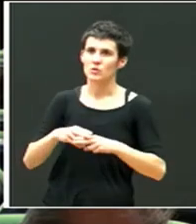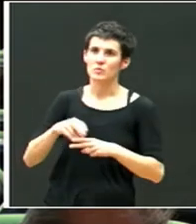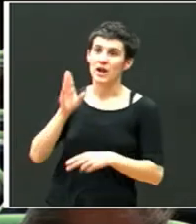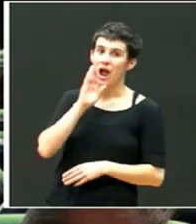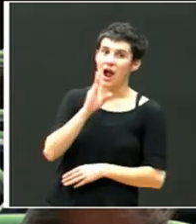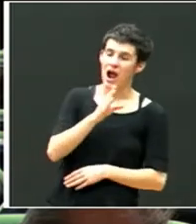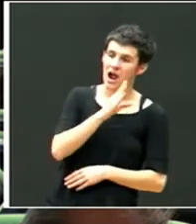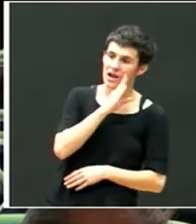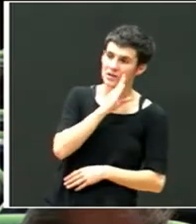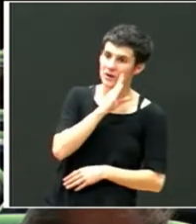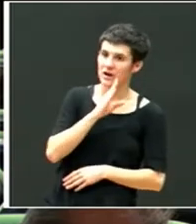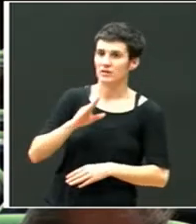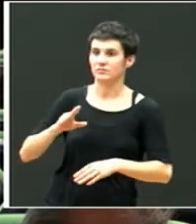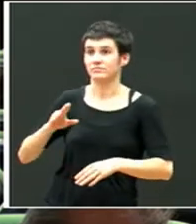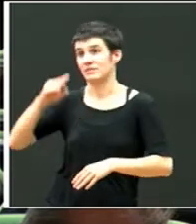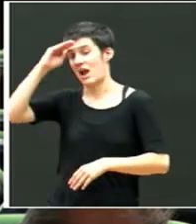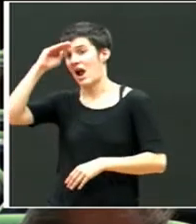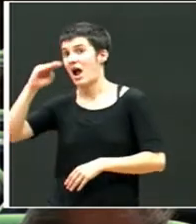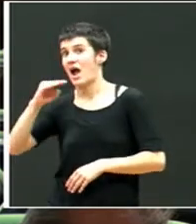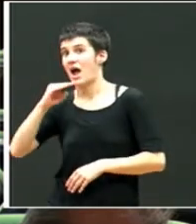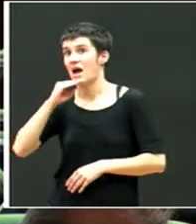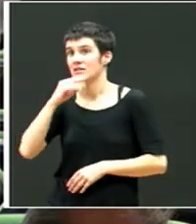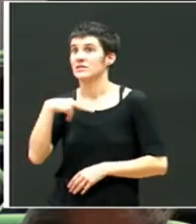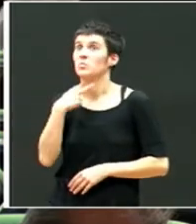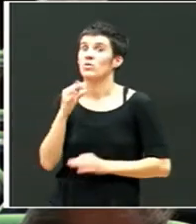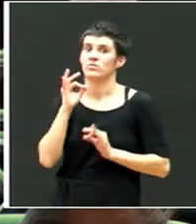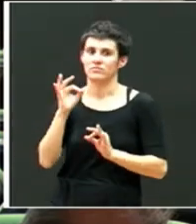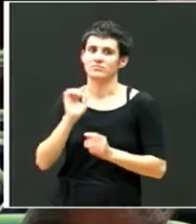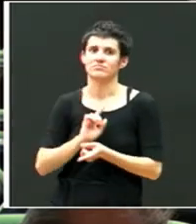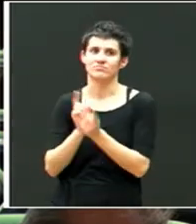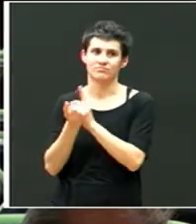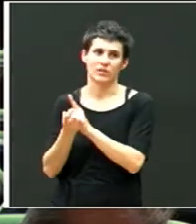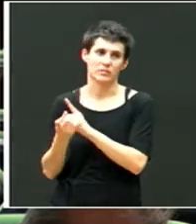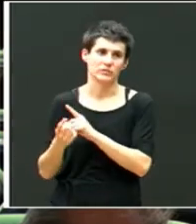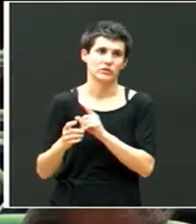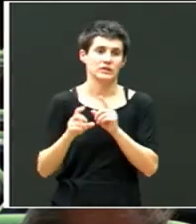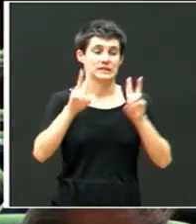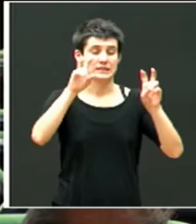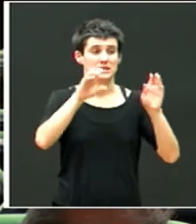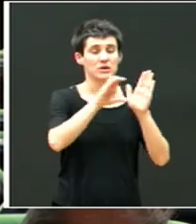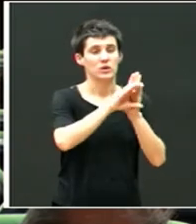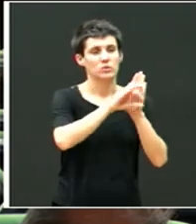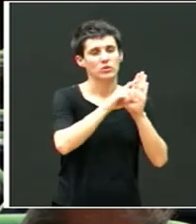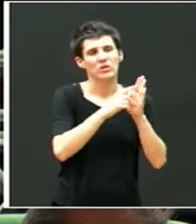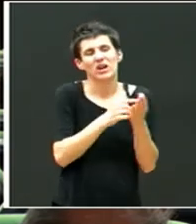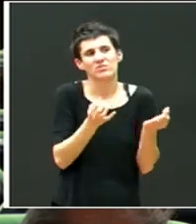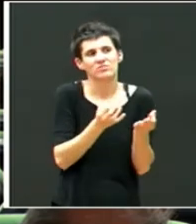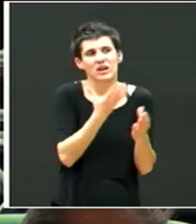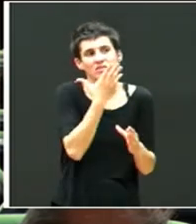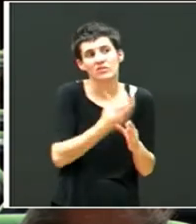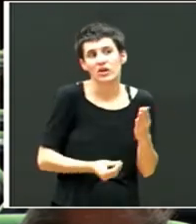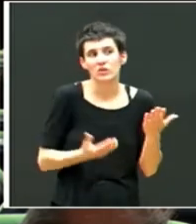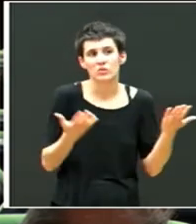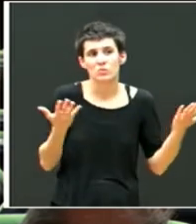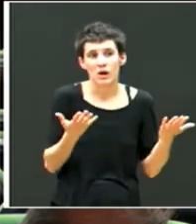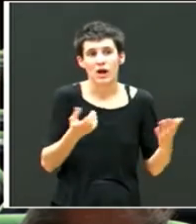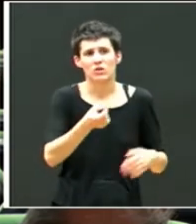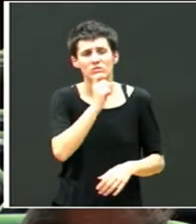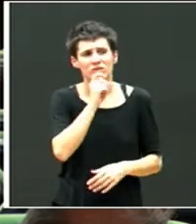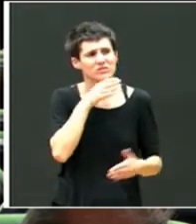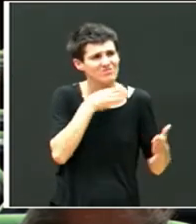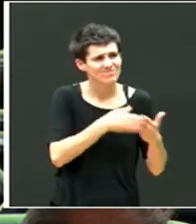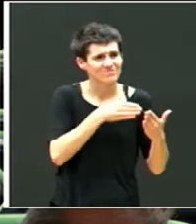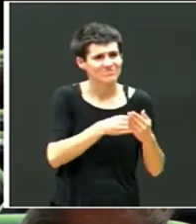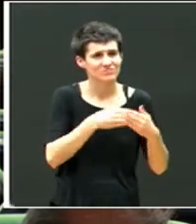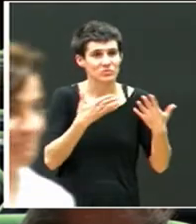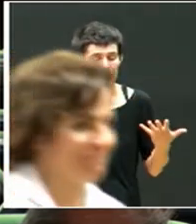Bueno, decir que en las áreas curriculares, pues igual lo que más fallaba, diríamos, o más dificultades tenía era